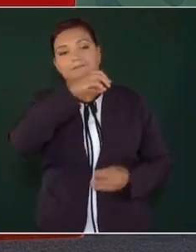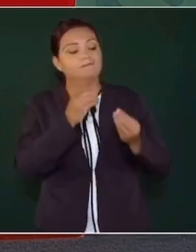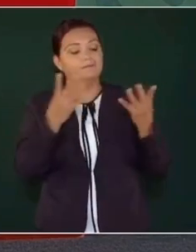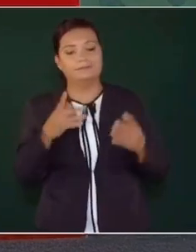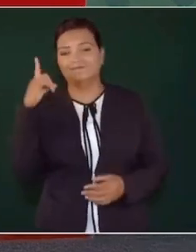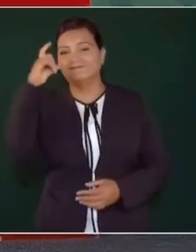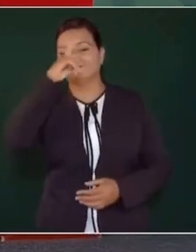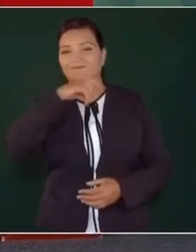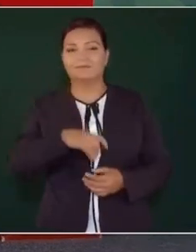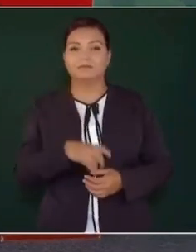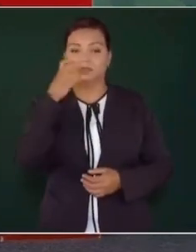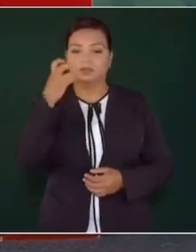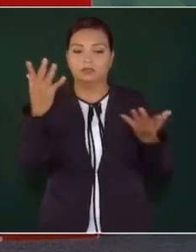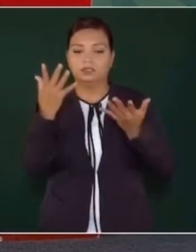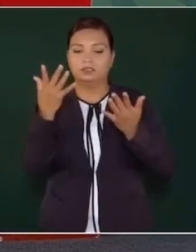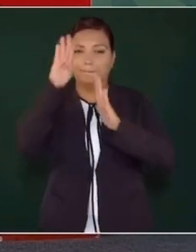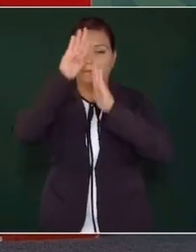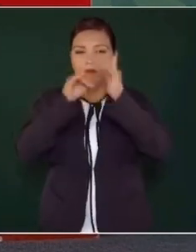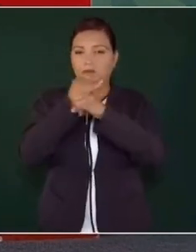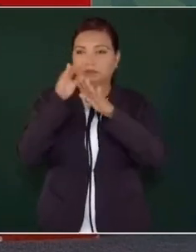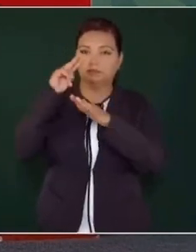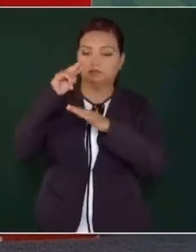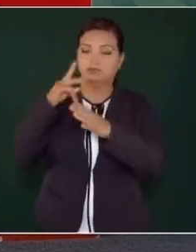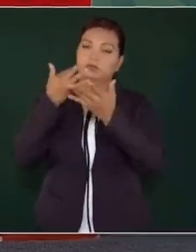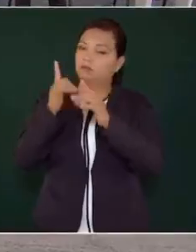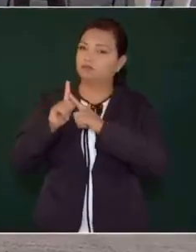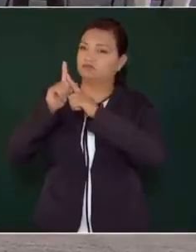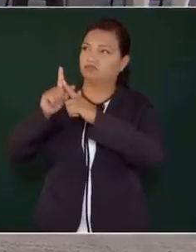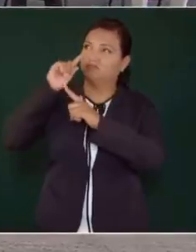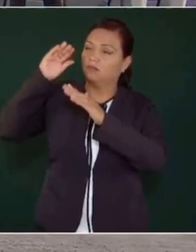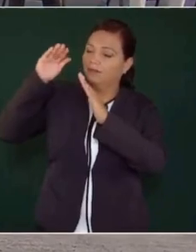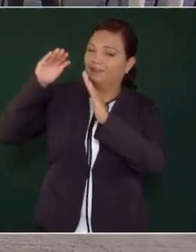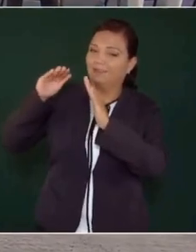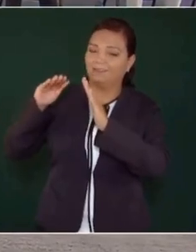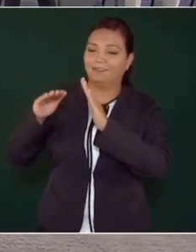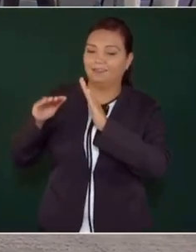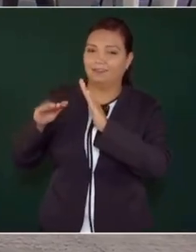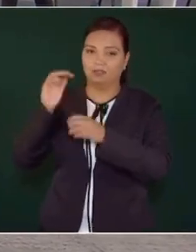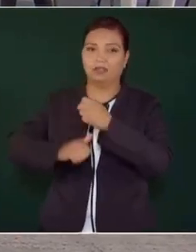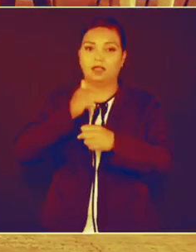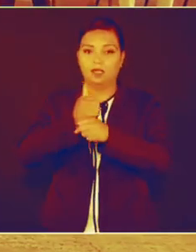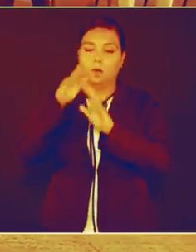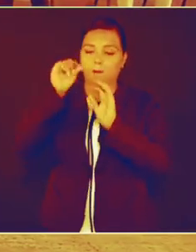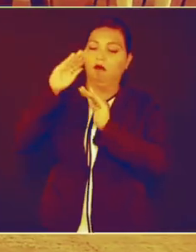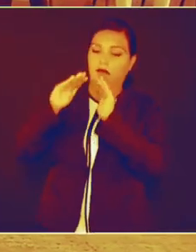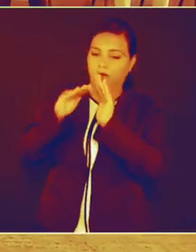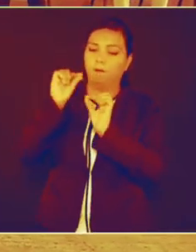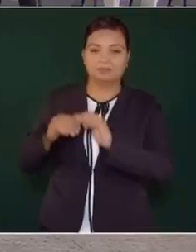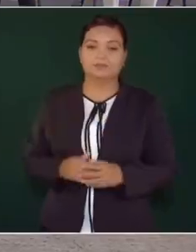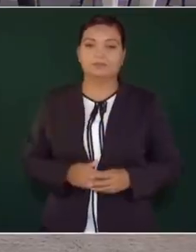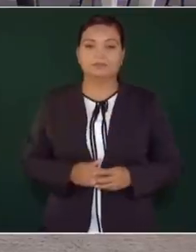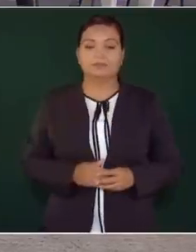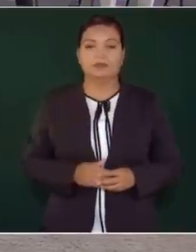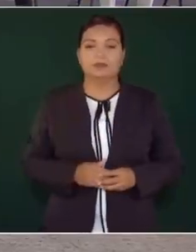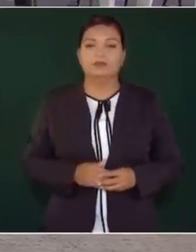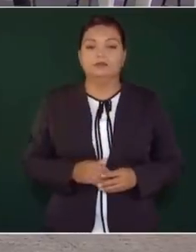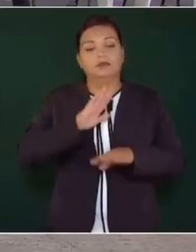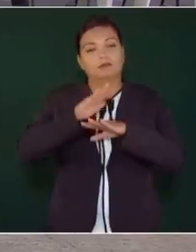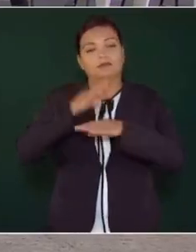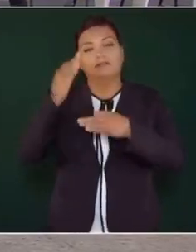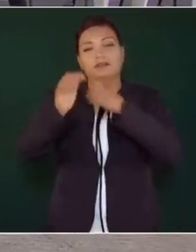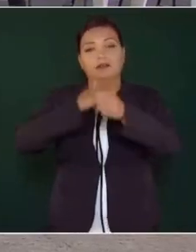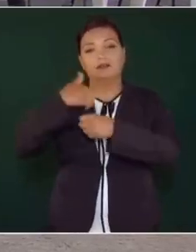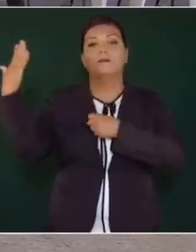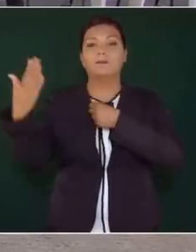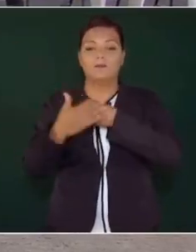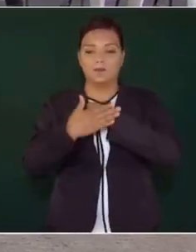esto. Y esperamos que siga bajando. Este año está bajando poco, ¿eh? Y todavía nos